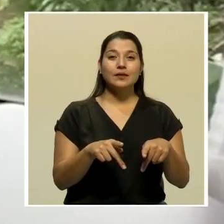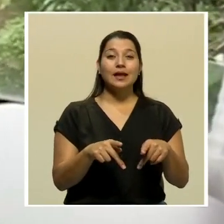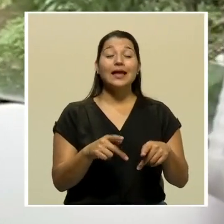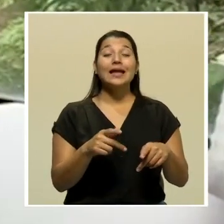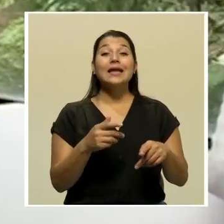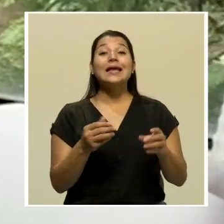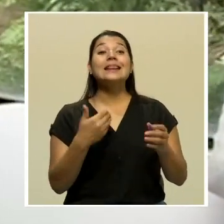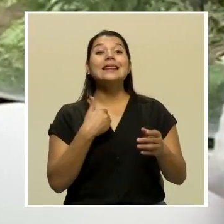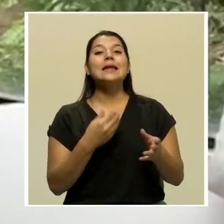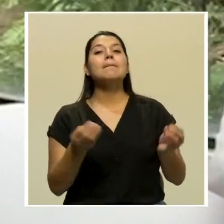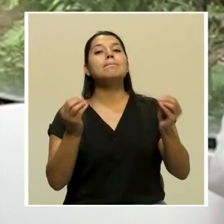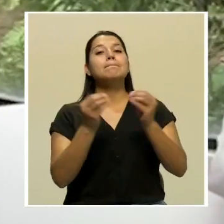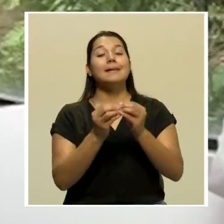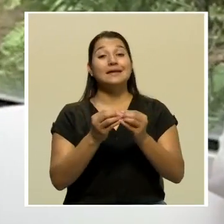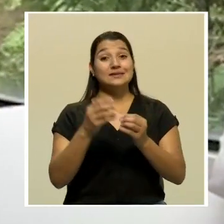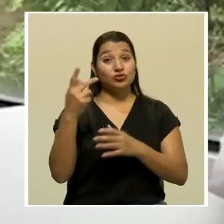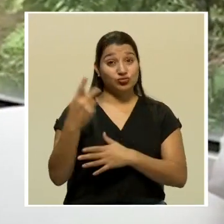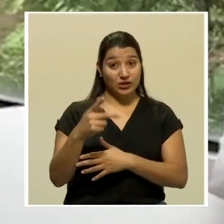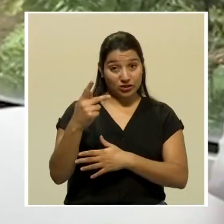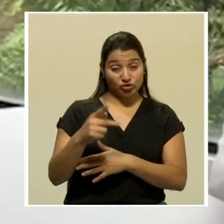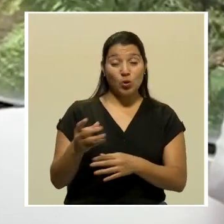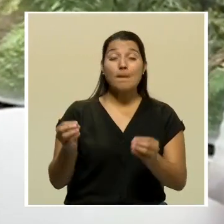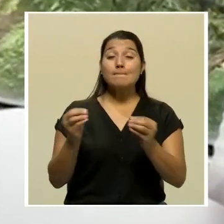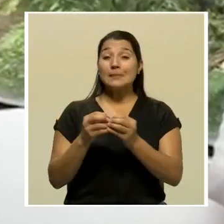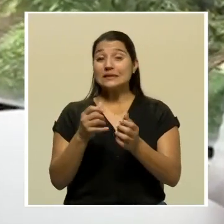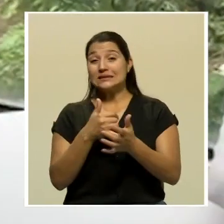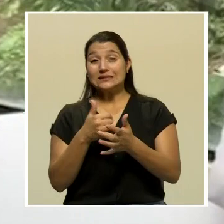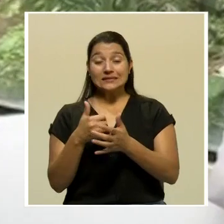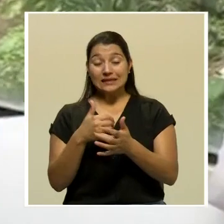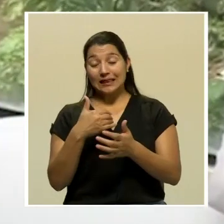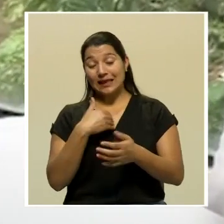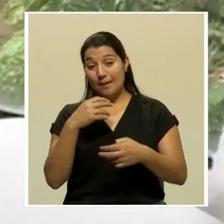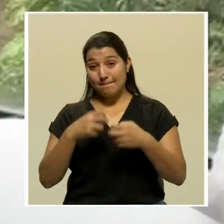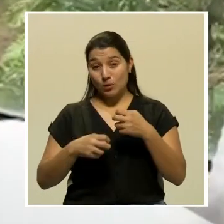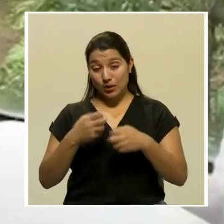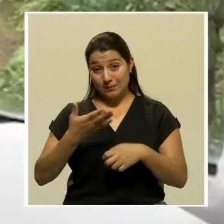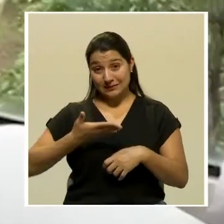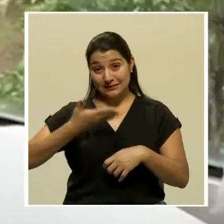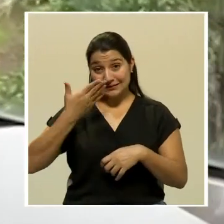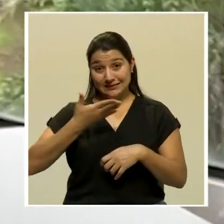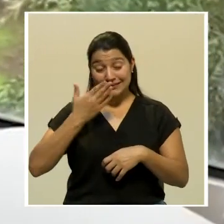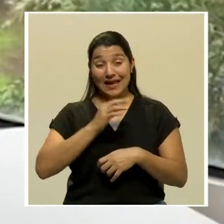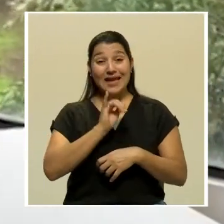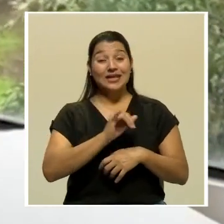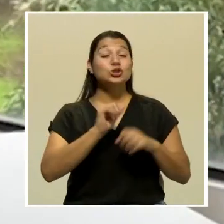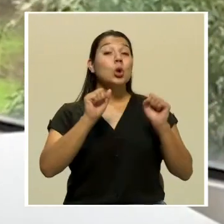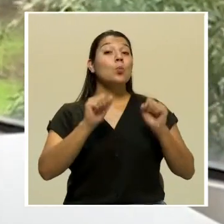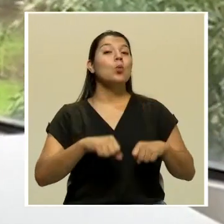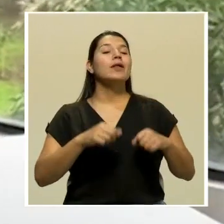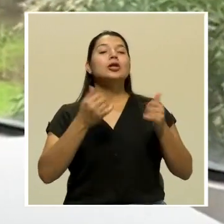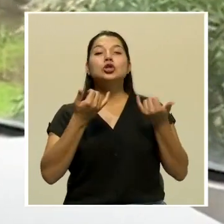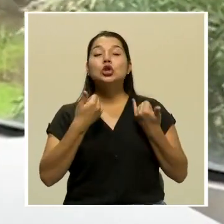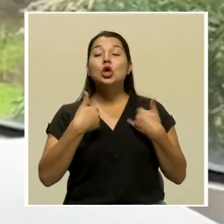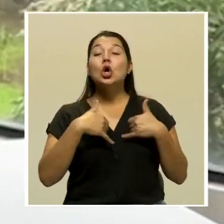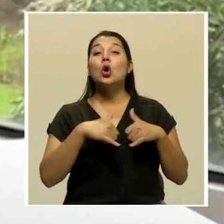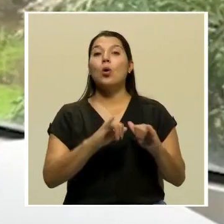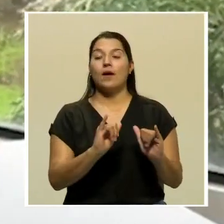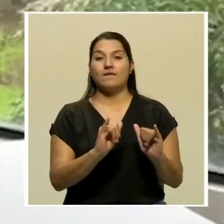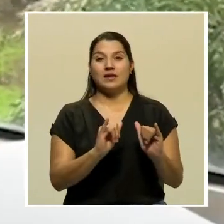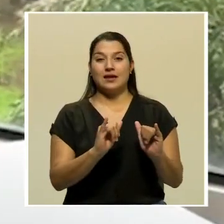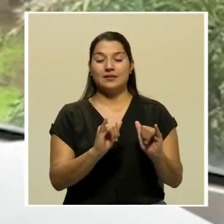vulnerables a tener problemas respiratorios y esto puede todavía acelerar un poco